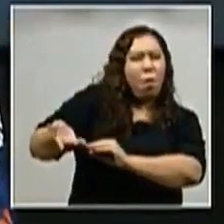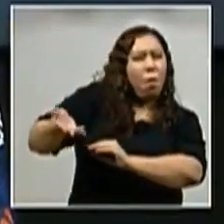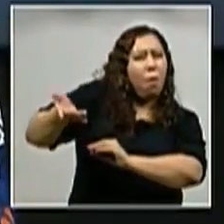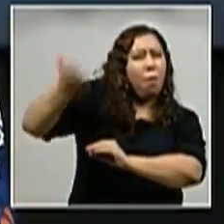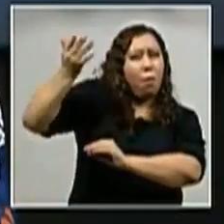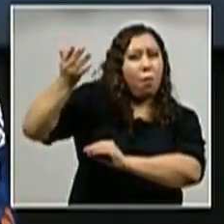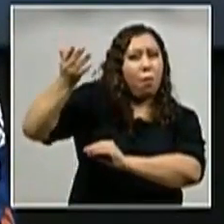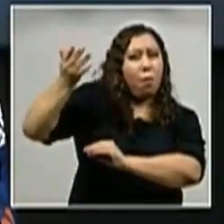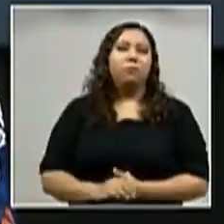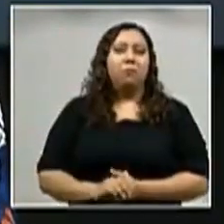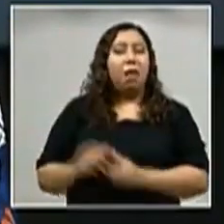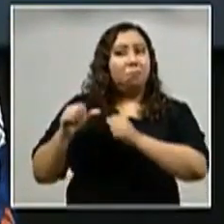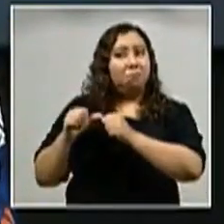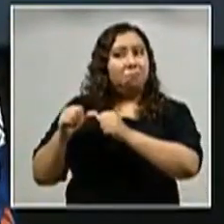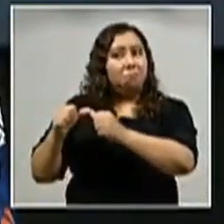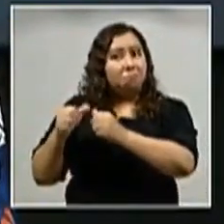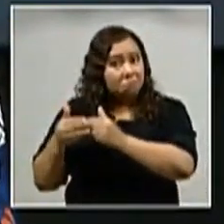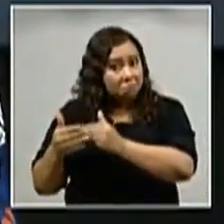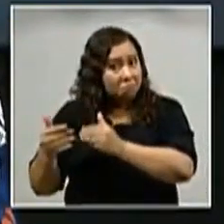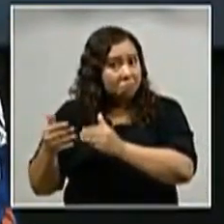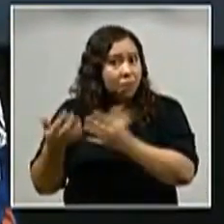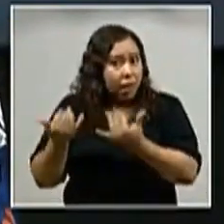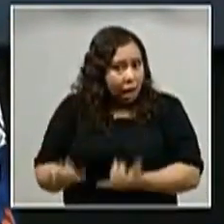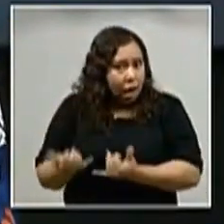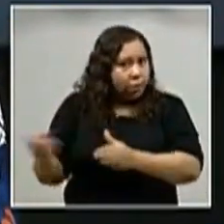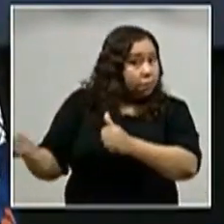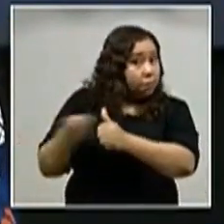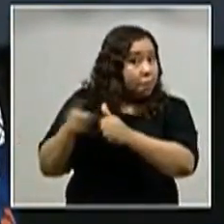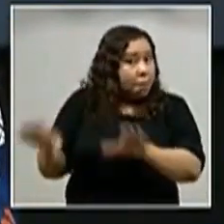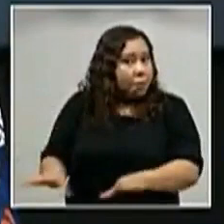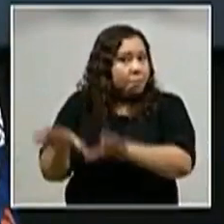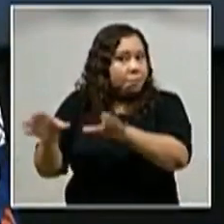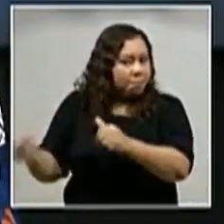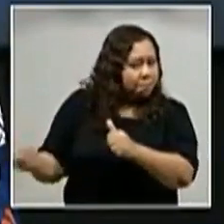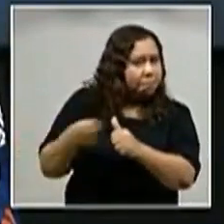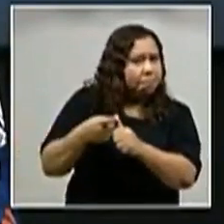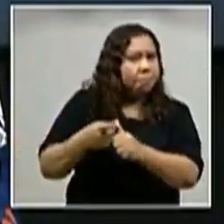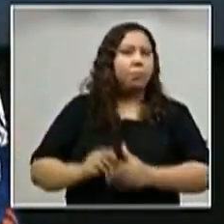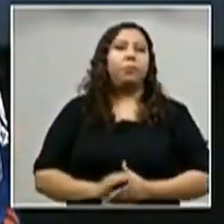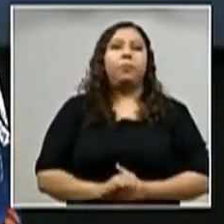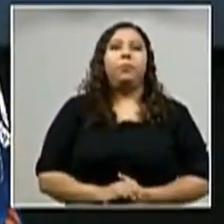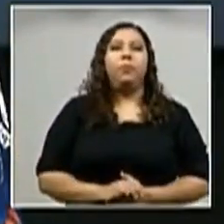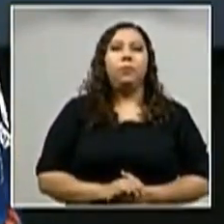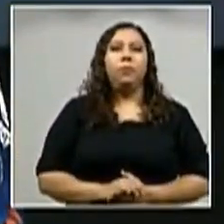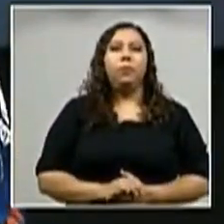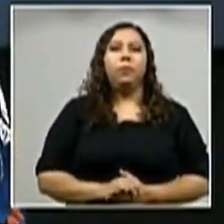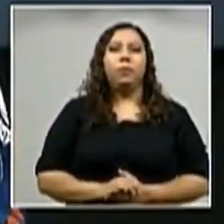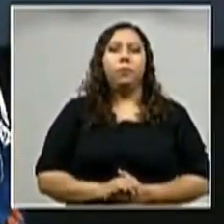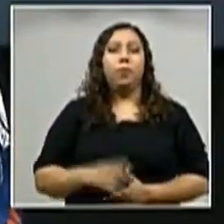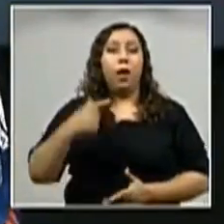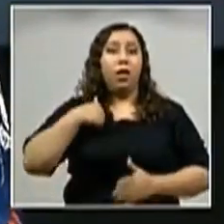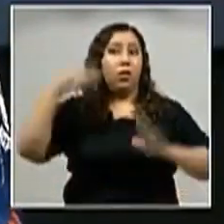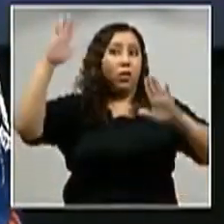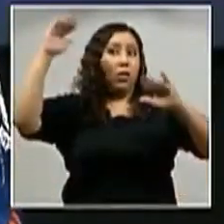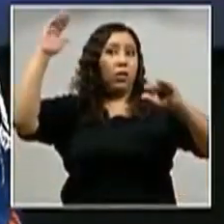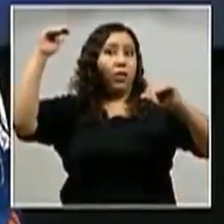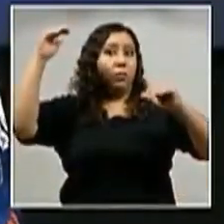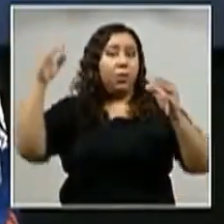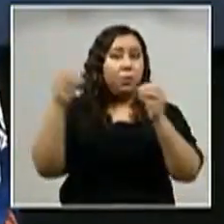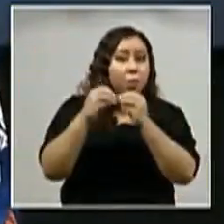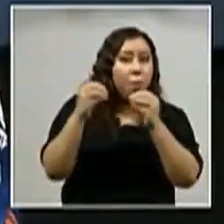corto plazo, esperando también a través de este aumento